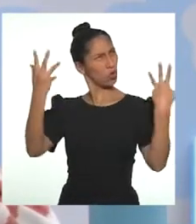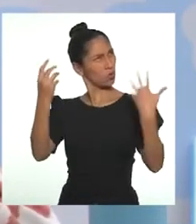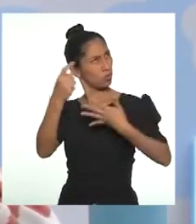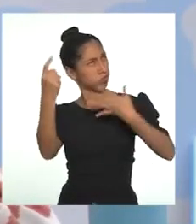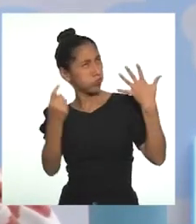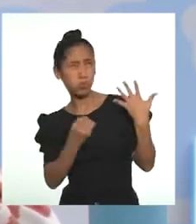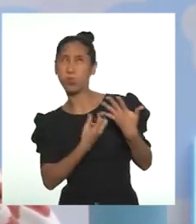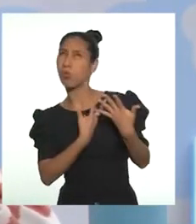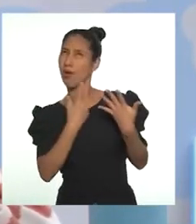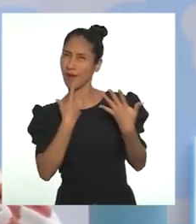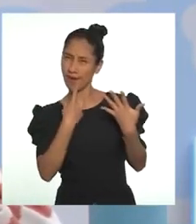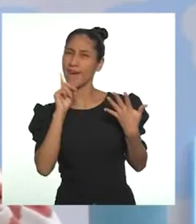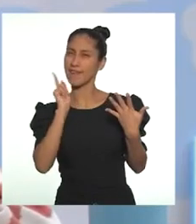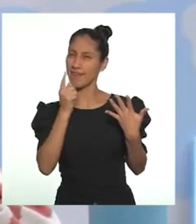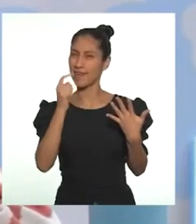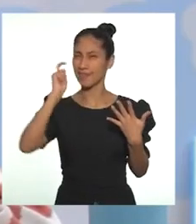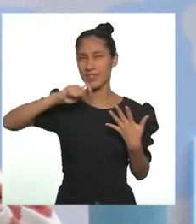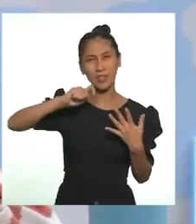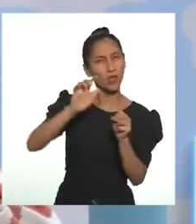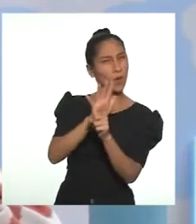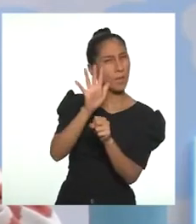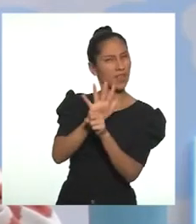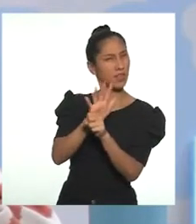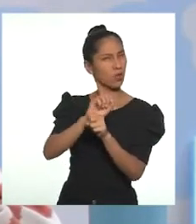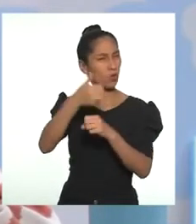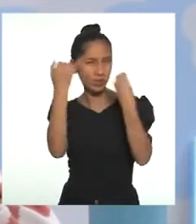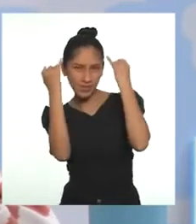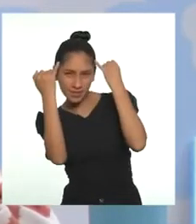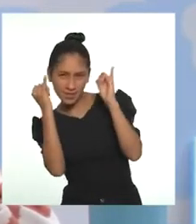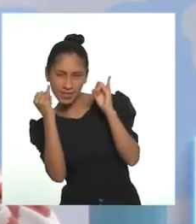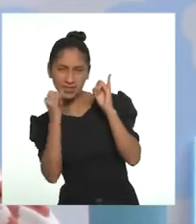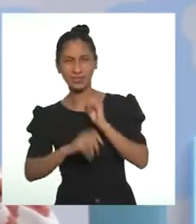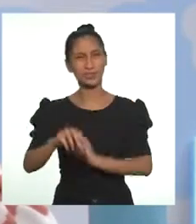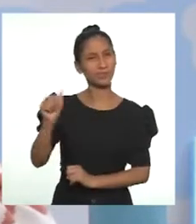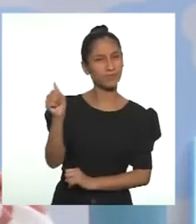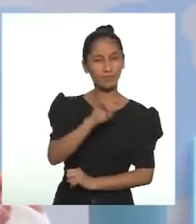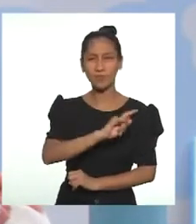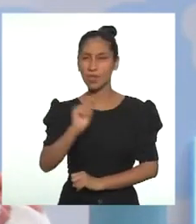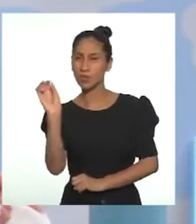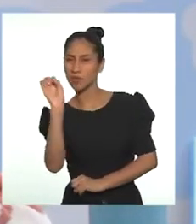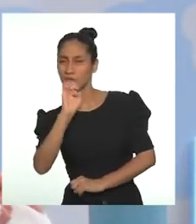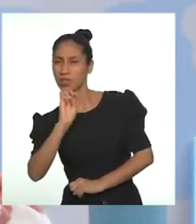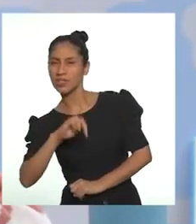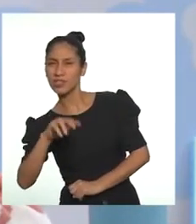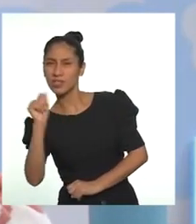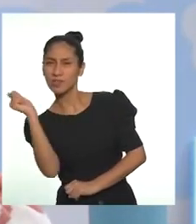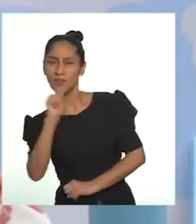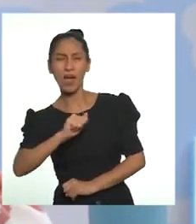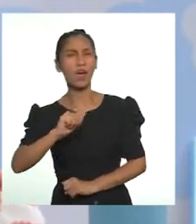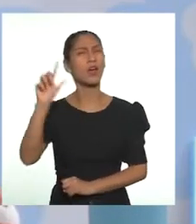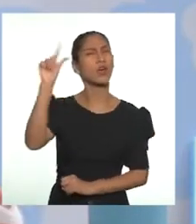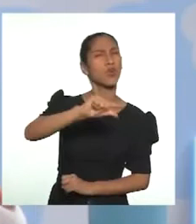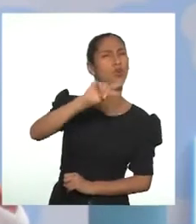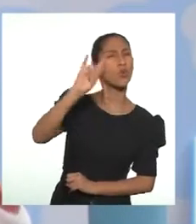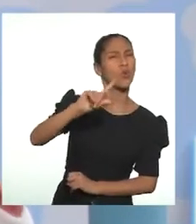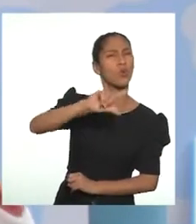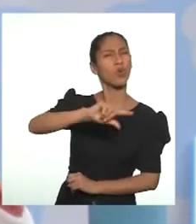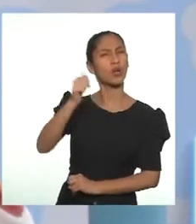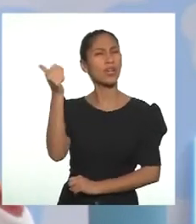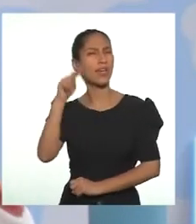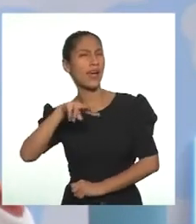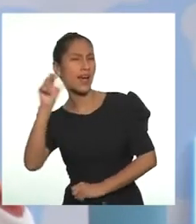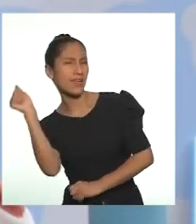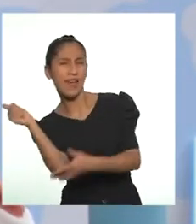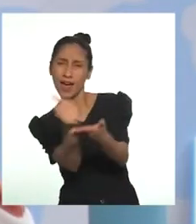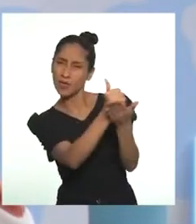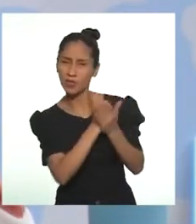Creo que necesito complementar esto con otras ideas sobre la autoestima. ¡Gugliana, ayuda! ¿Me escuchas?